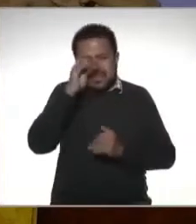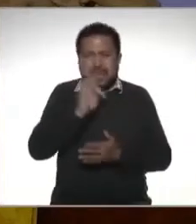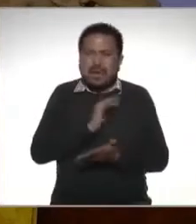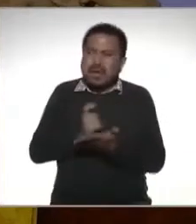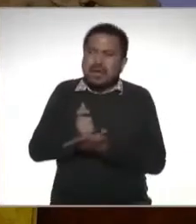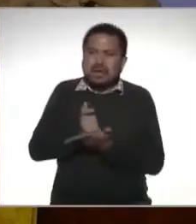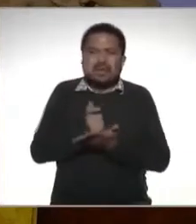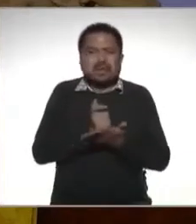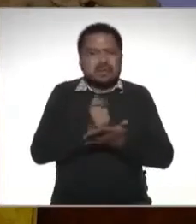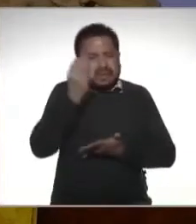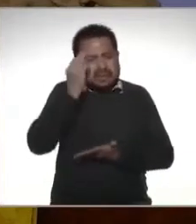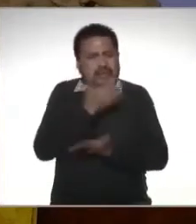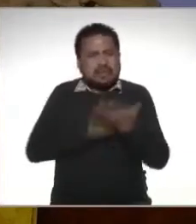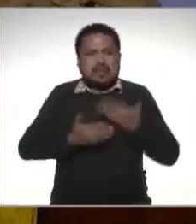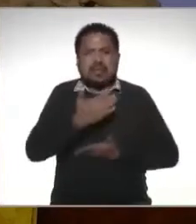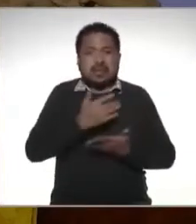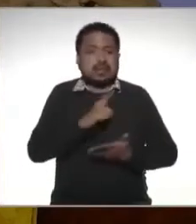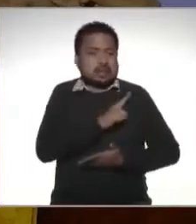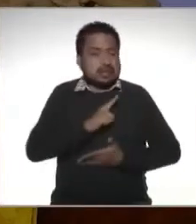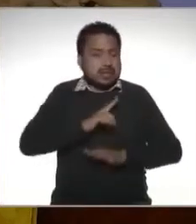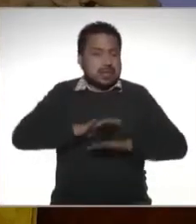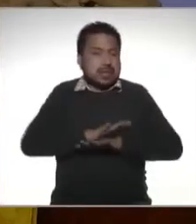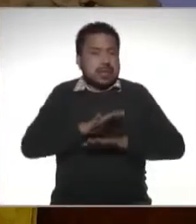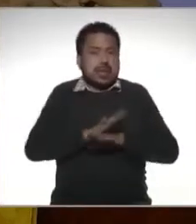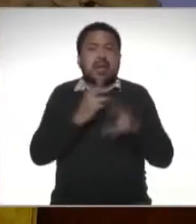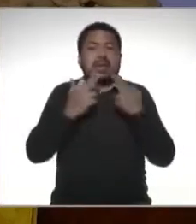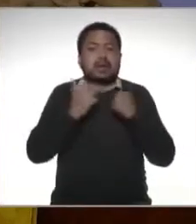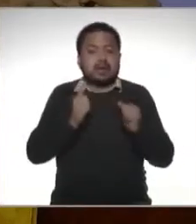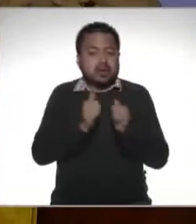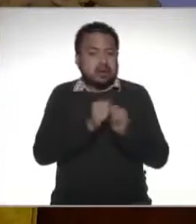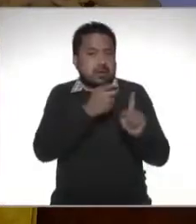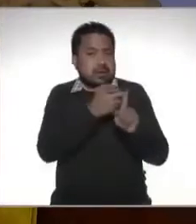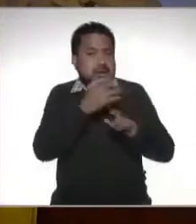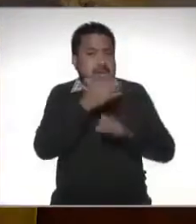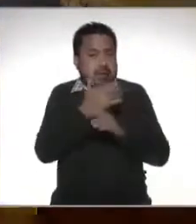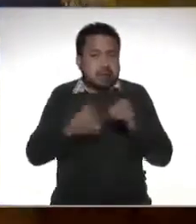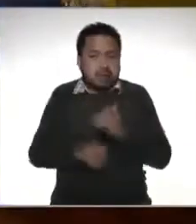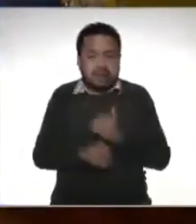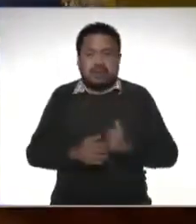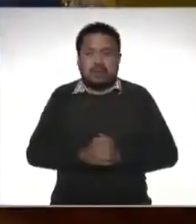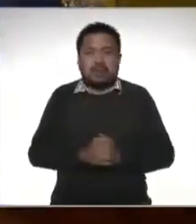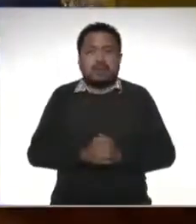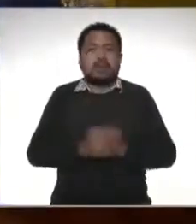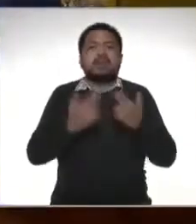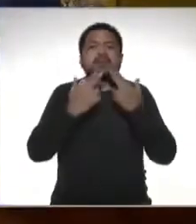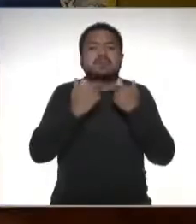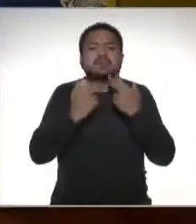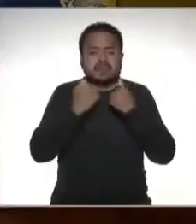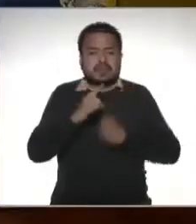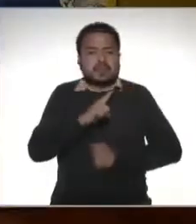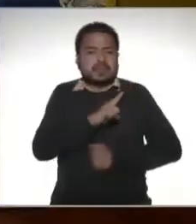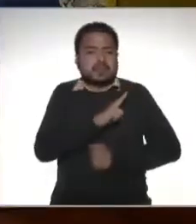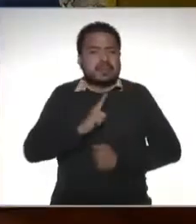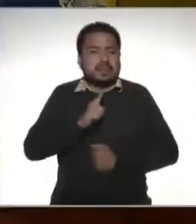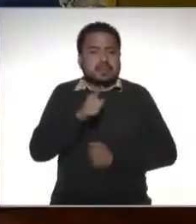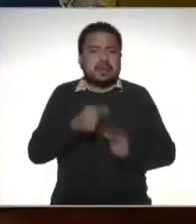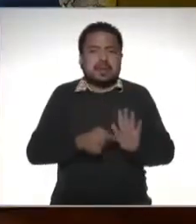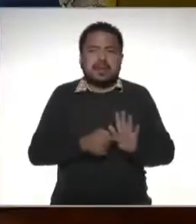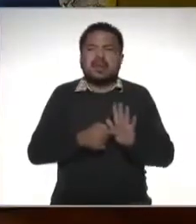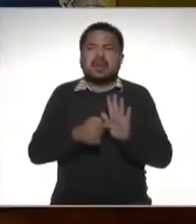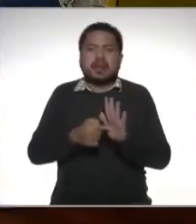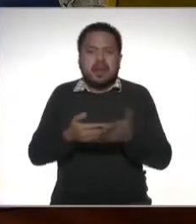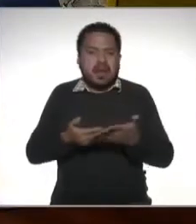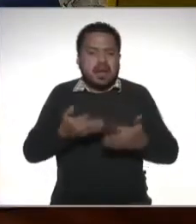pagos de servicio ¿debo hacer algún cambio en el SAT por esta situación? en el SAT tendría que haber presentado su